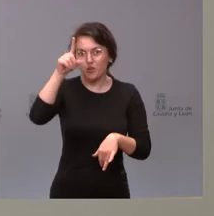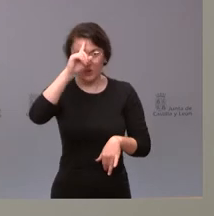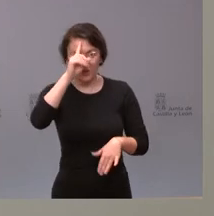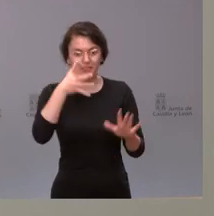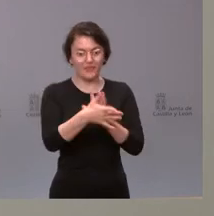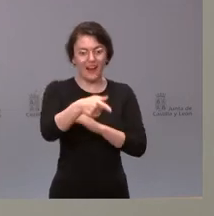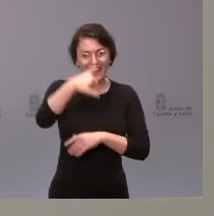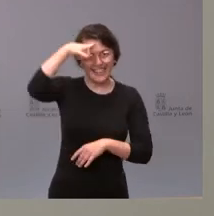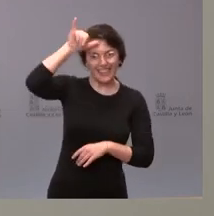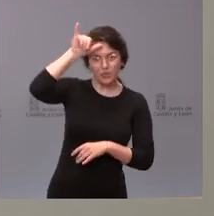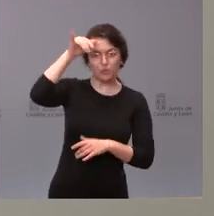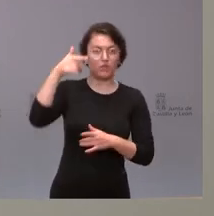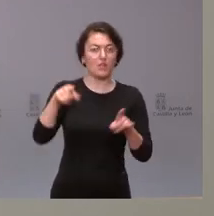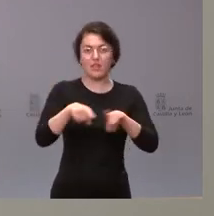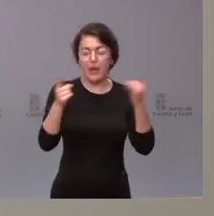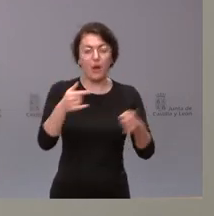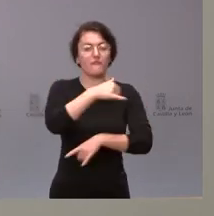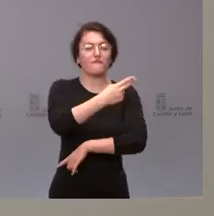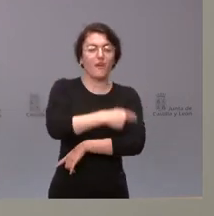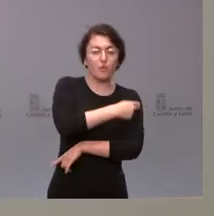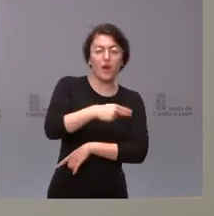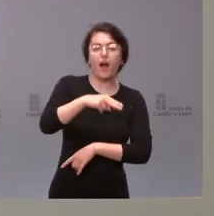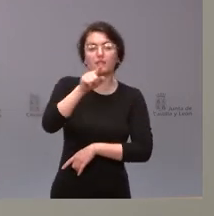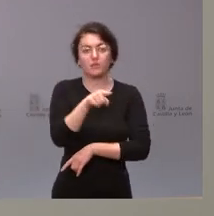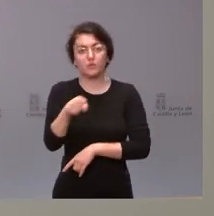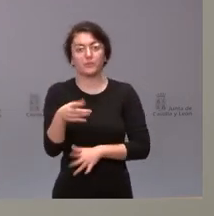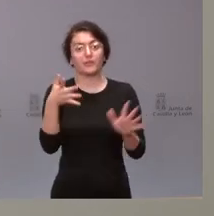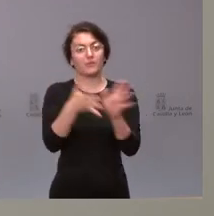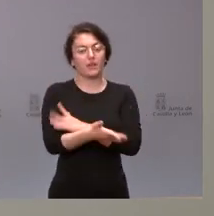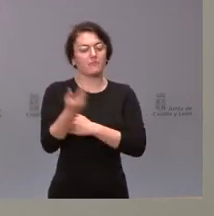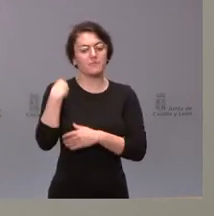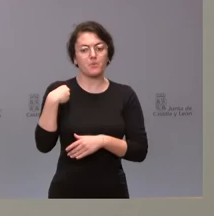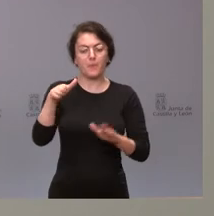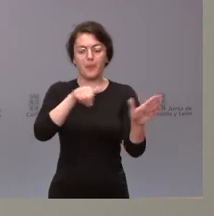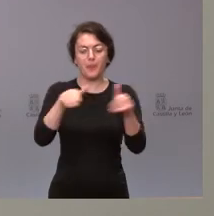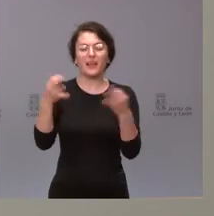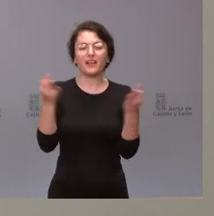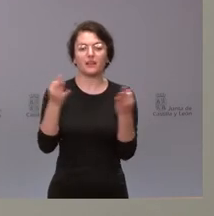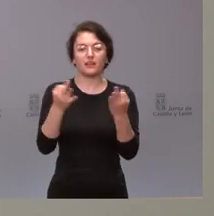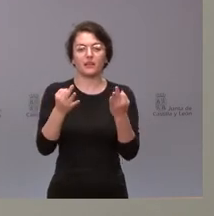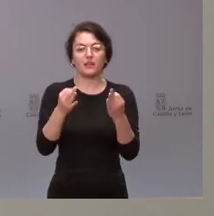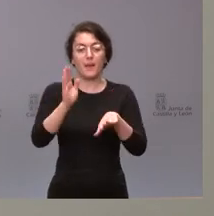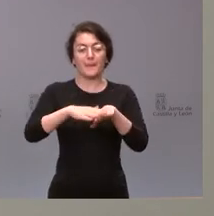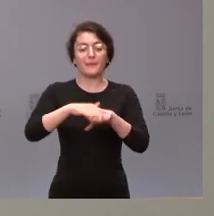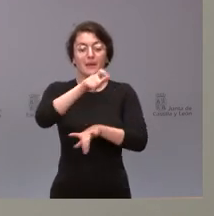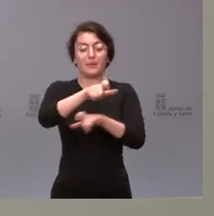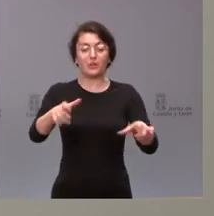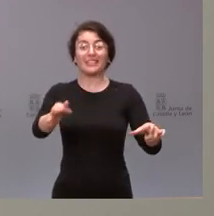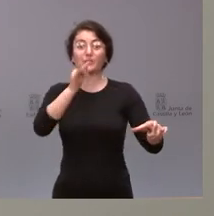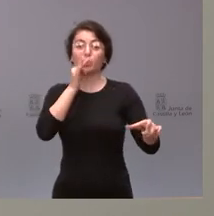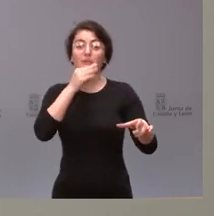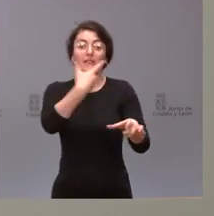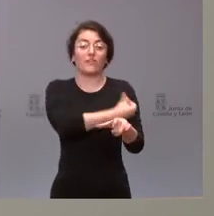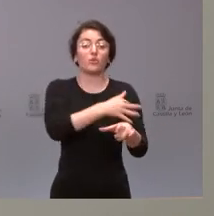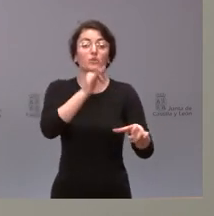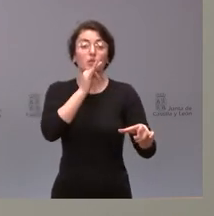riesgo independientemente de que se hayan vacunado. Esto nos hace hacer llamamiento, y aprovecho su pregunta, primero a quienes no se hayan vacunado, que afortunadamente en el caso de